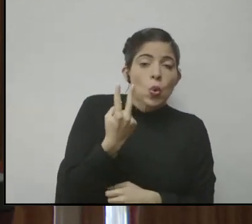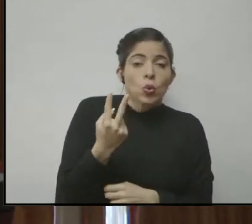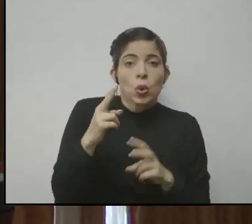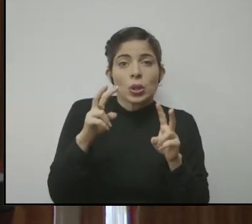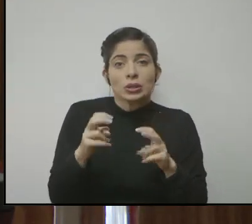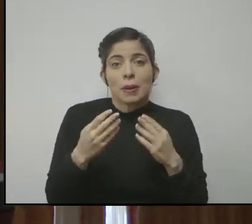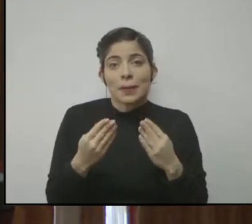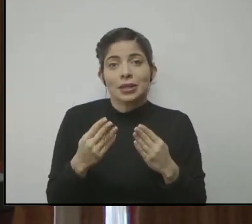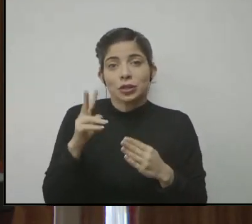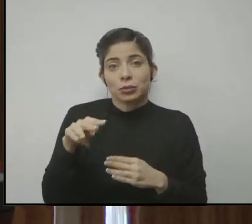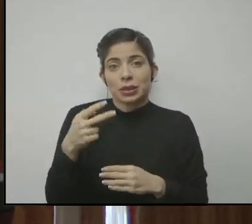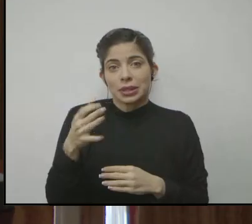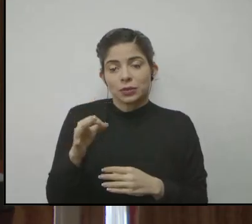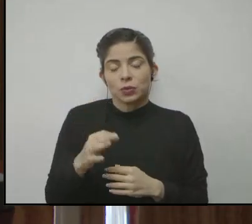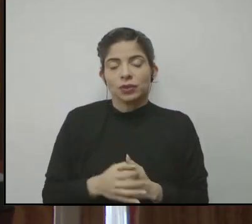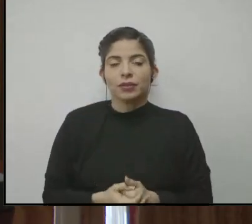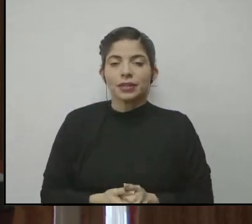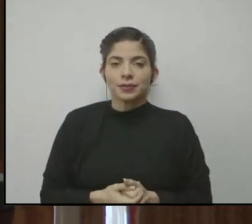bachillerato del 2019.